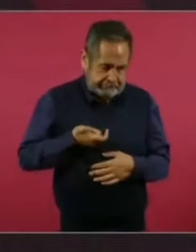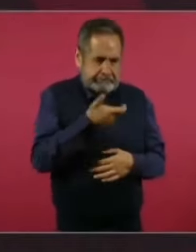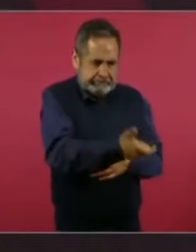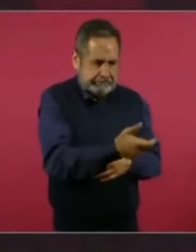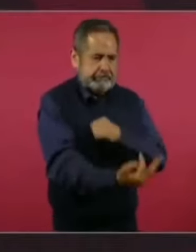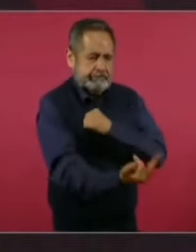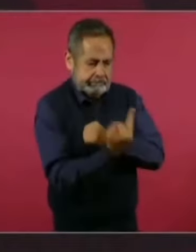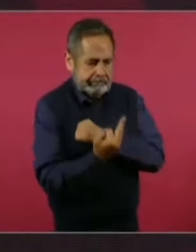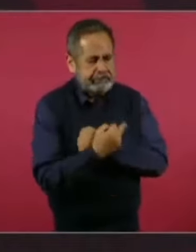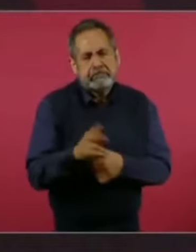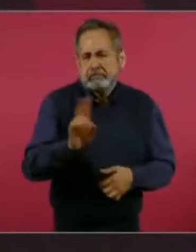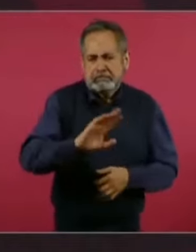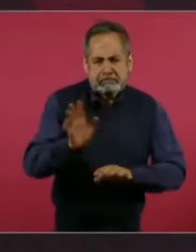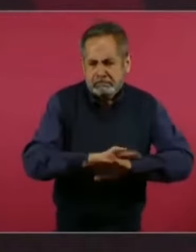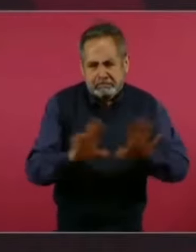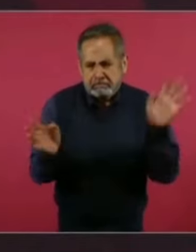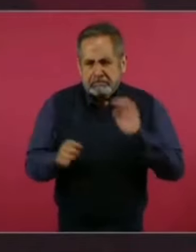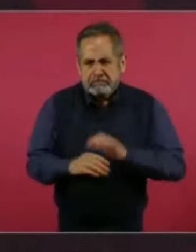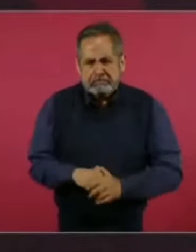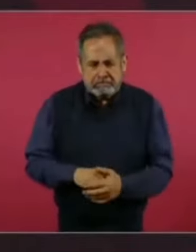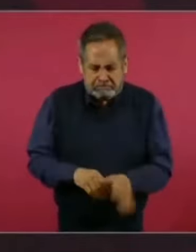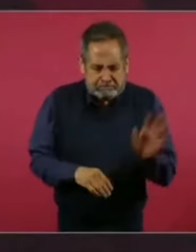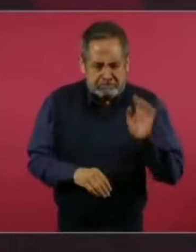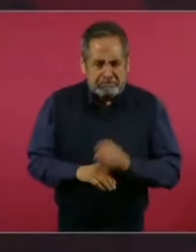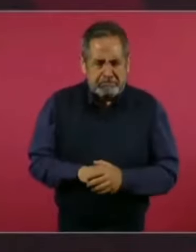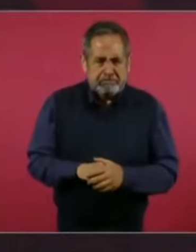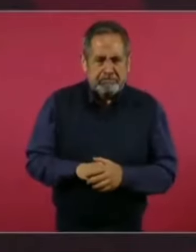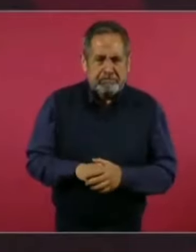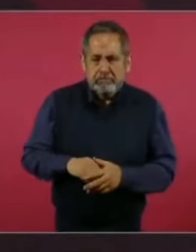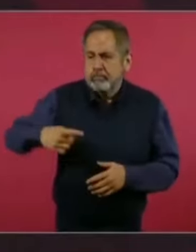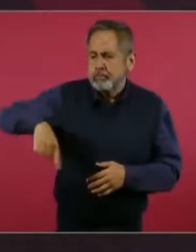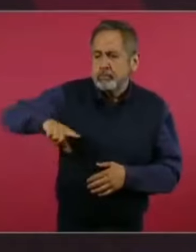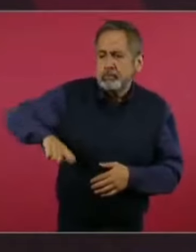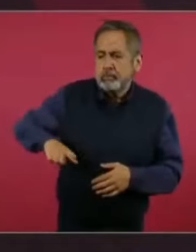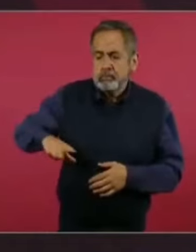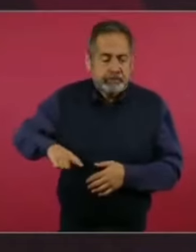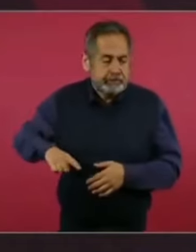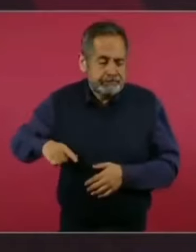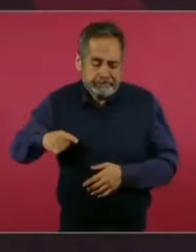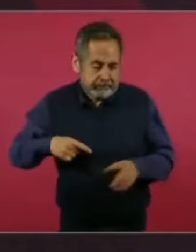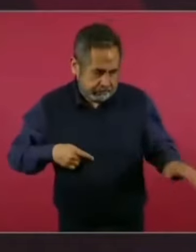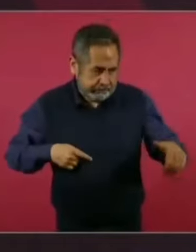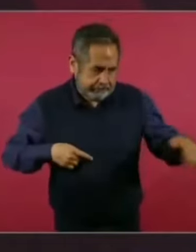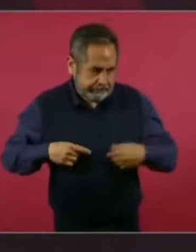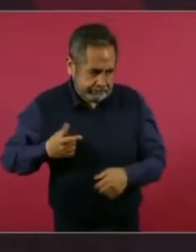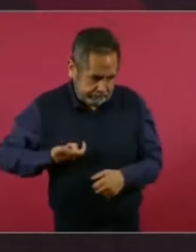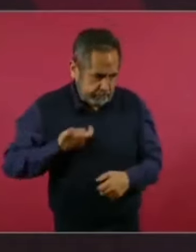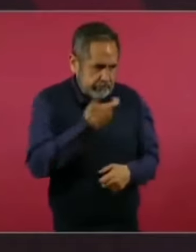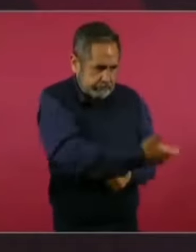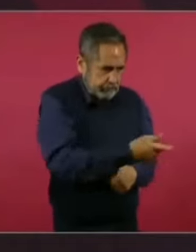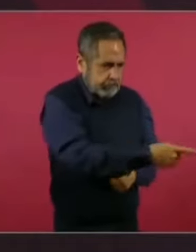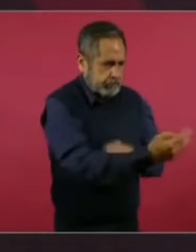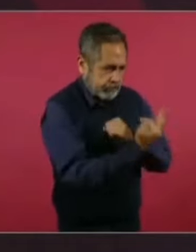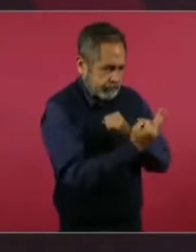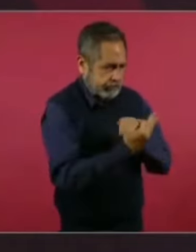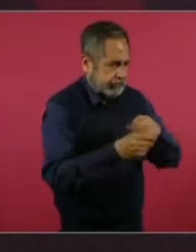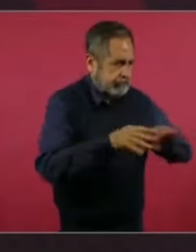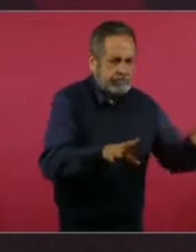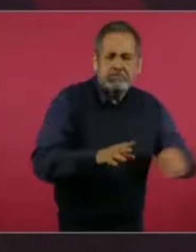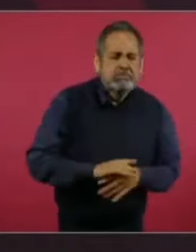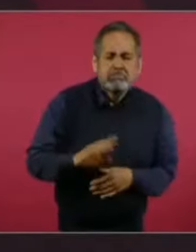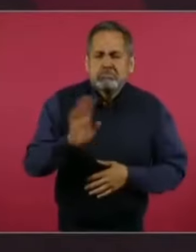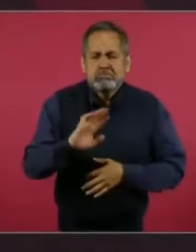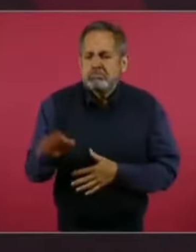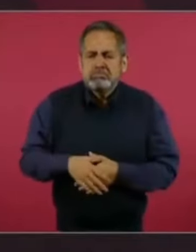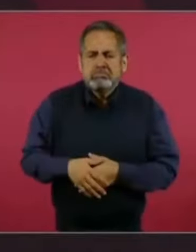del gobierno de la transformación. A nadie le pedimos